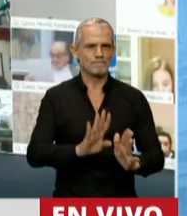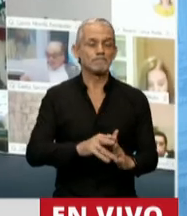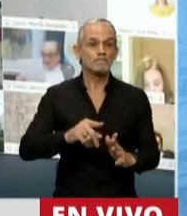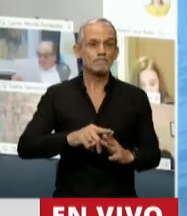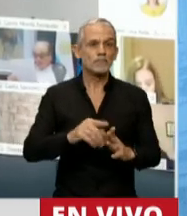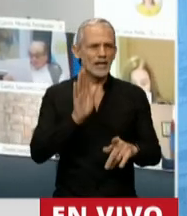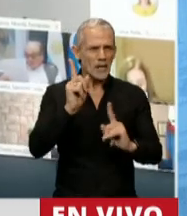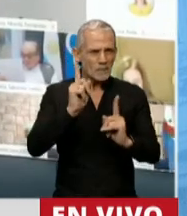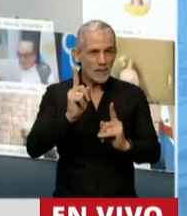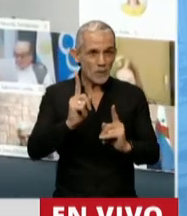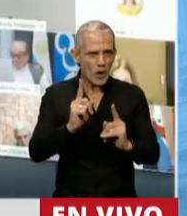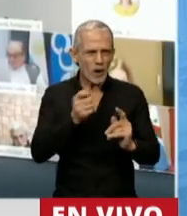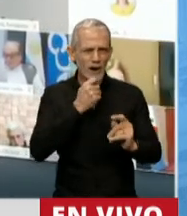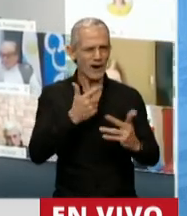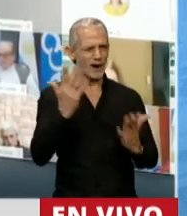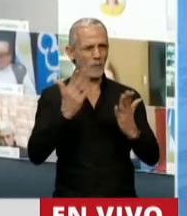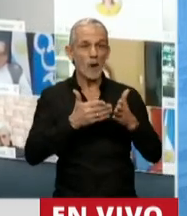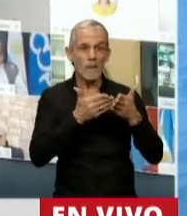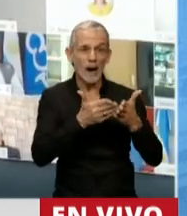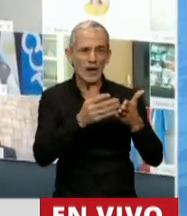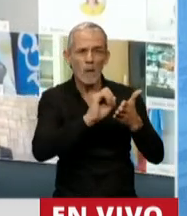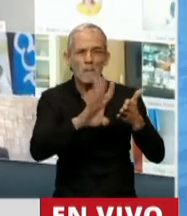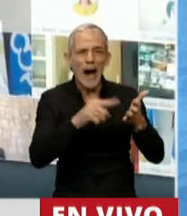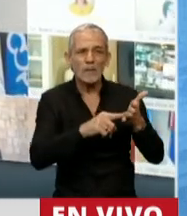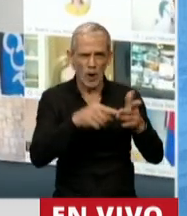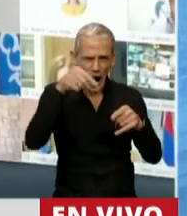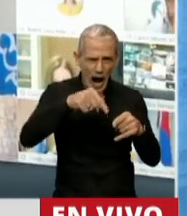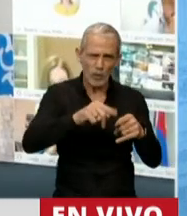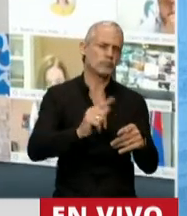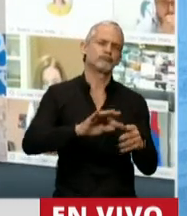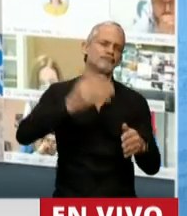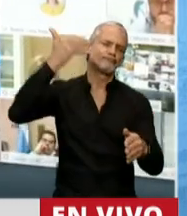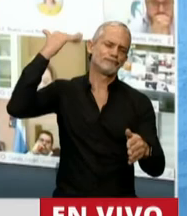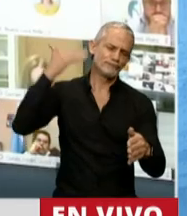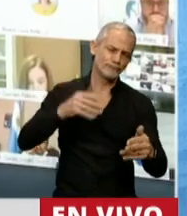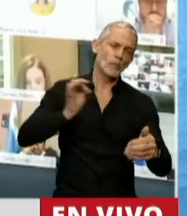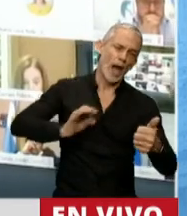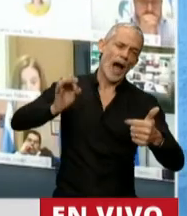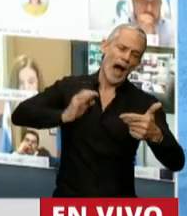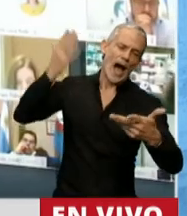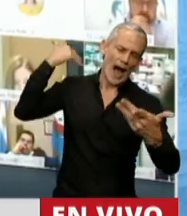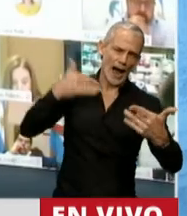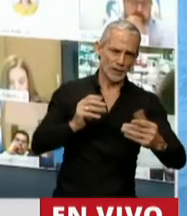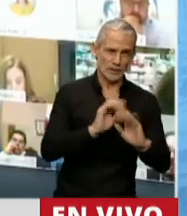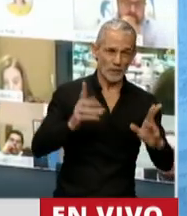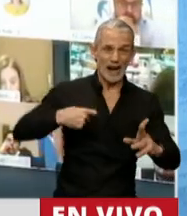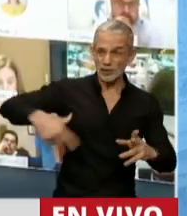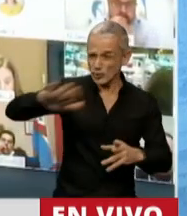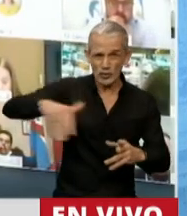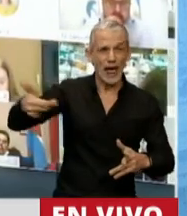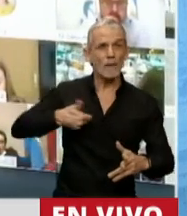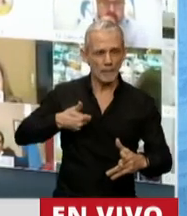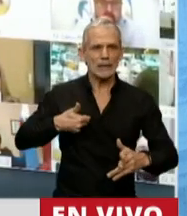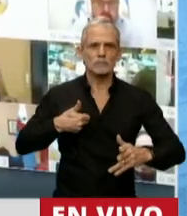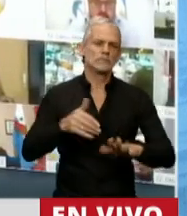barco en el que venimos navegando está mal, pero no está mal de ahora, está mal de hace décadas. La sociedad nos pide a gritos que